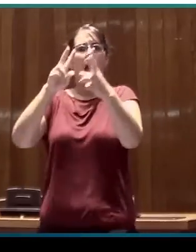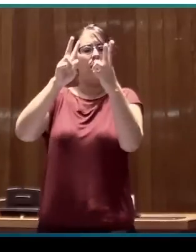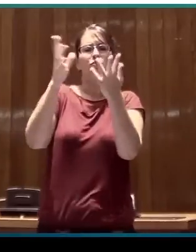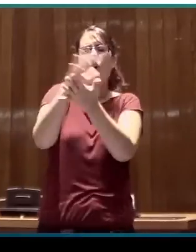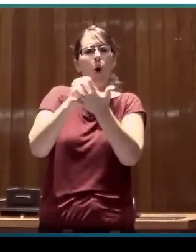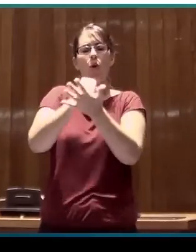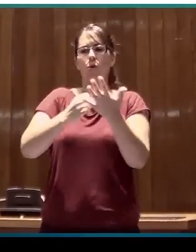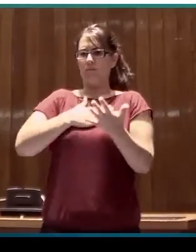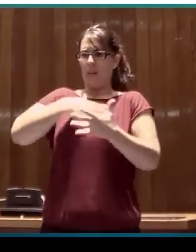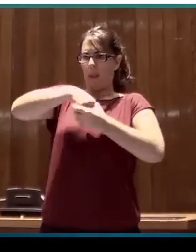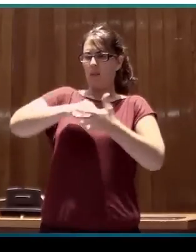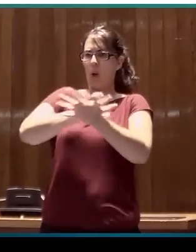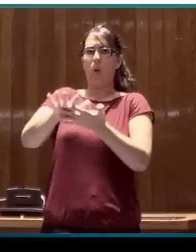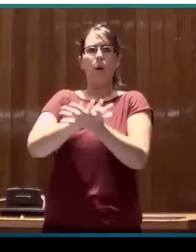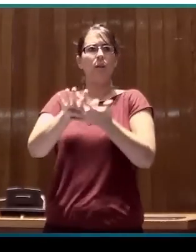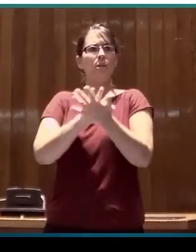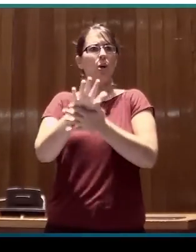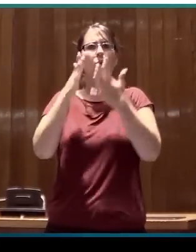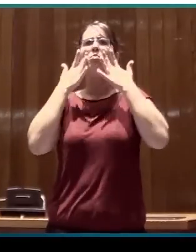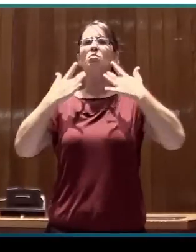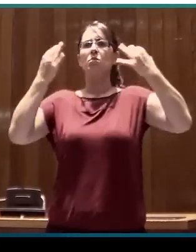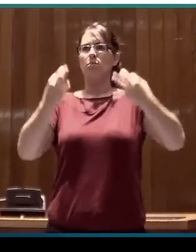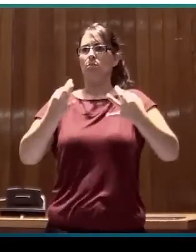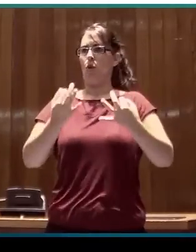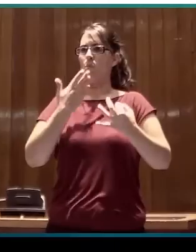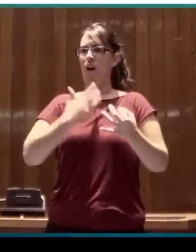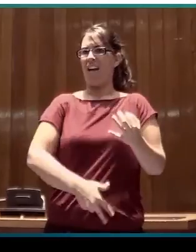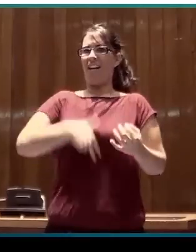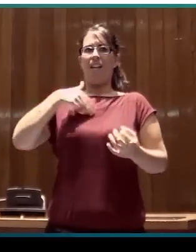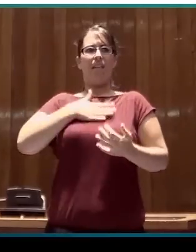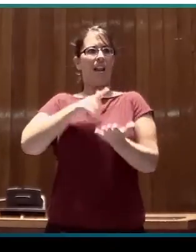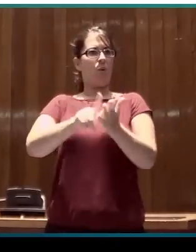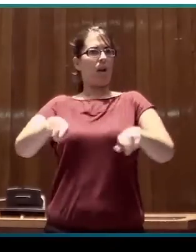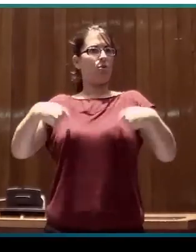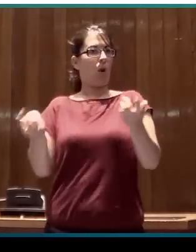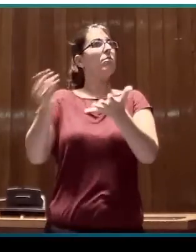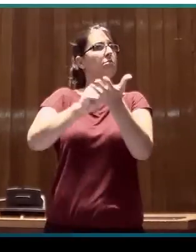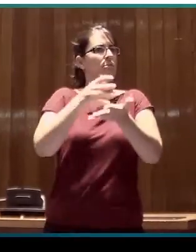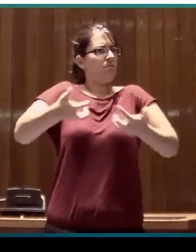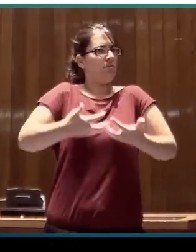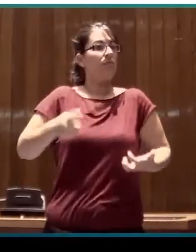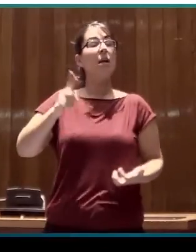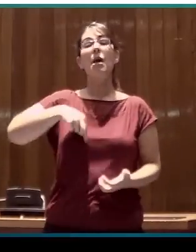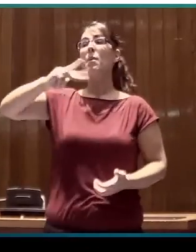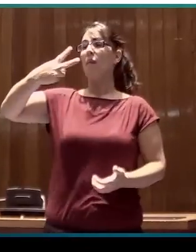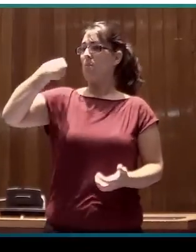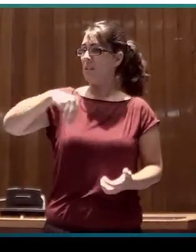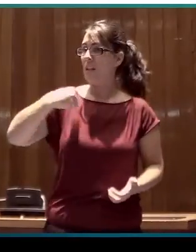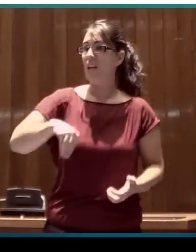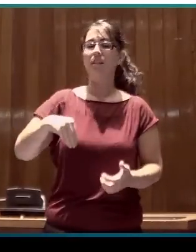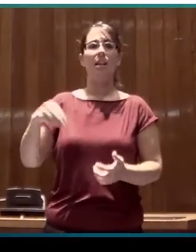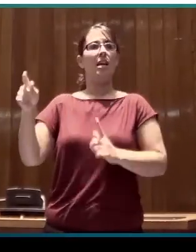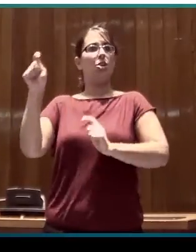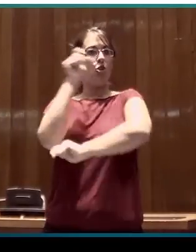signos en el contexto más amplio de las lenguas naturales. También es vicepresidente de la Sociedad